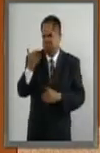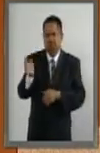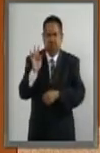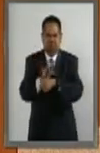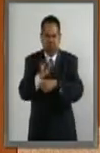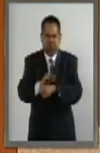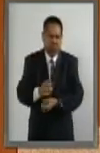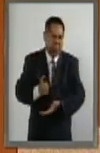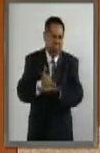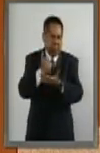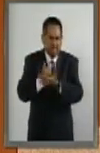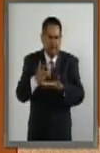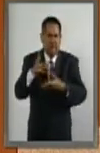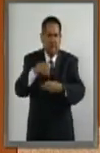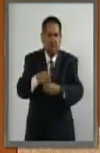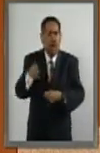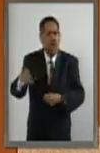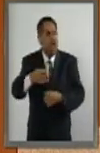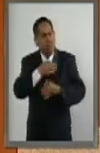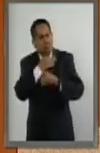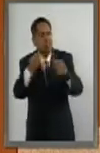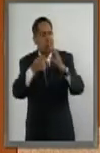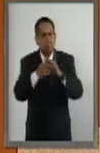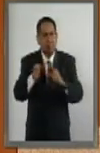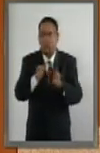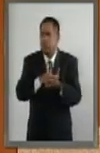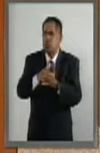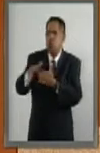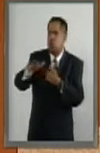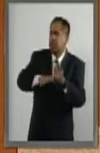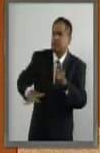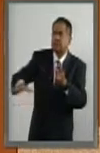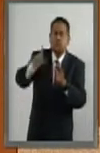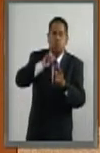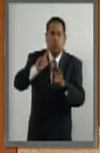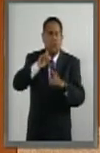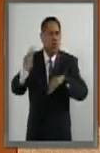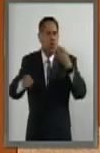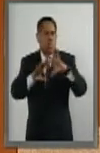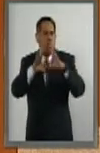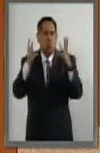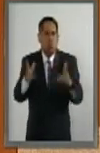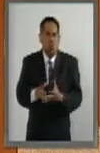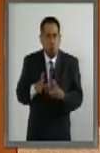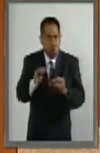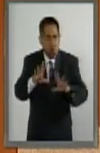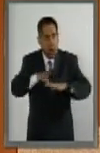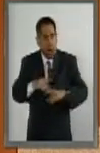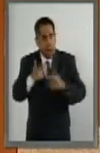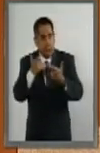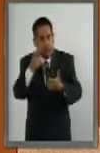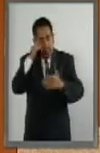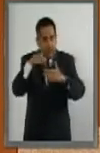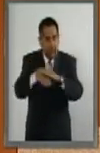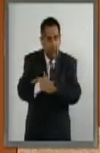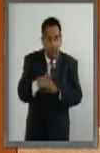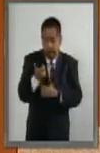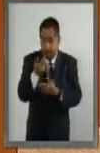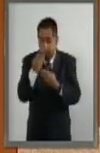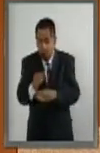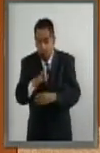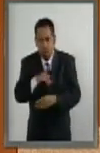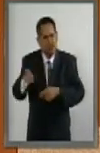materia siendo vocera de millones de personas que en todo el mundo no tienen acceso a una sola cuenta